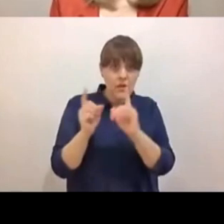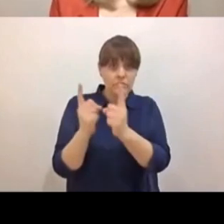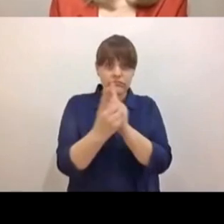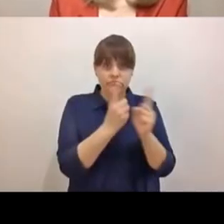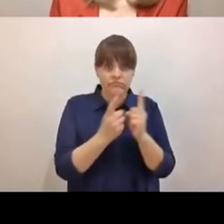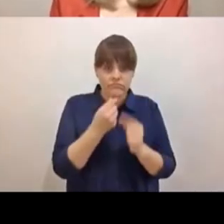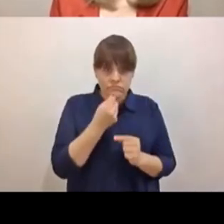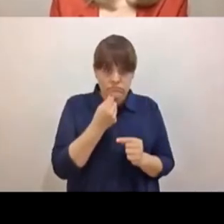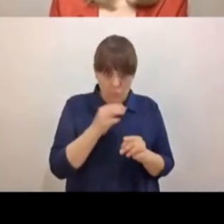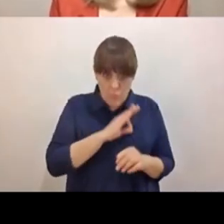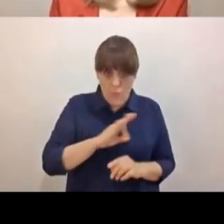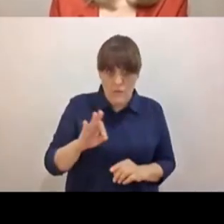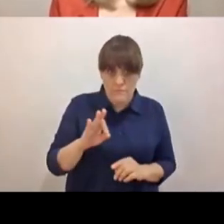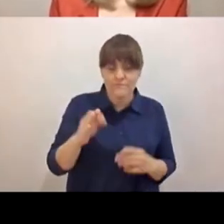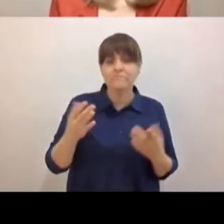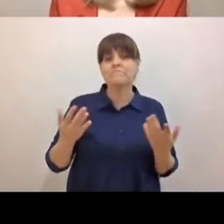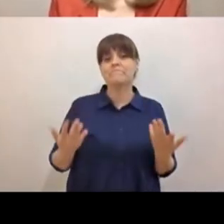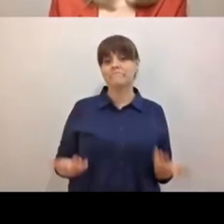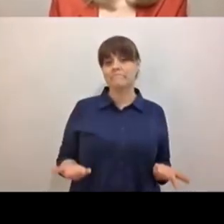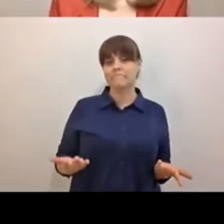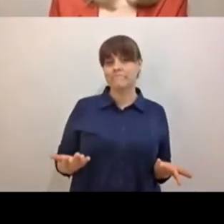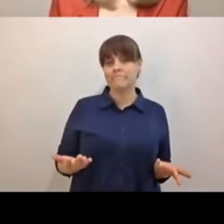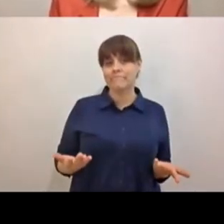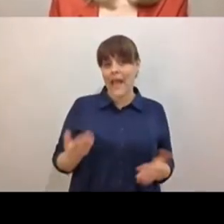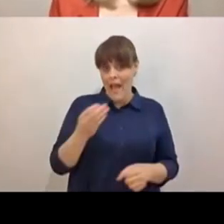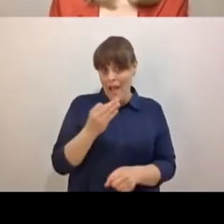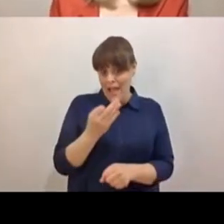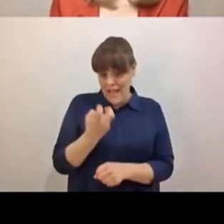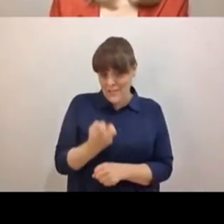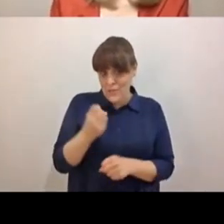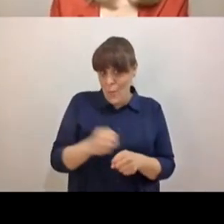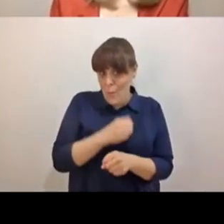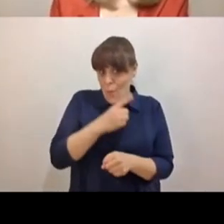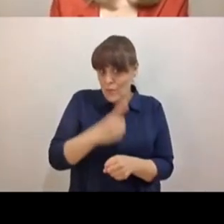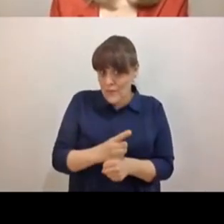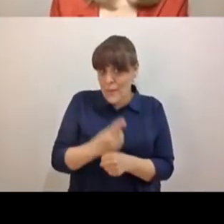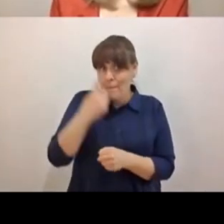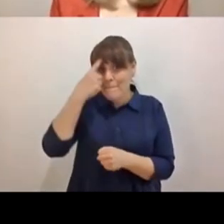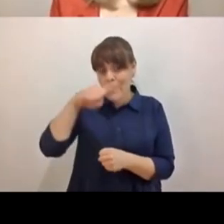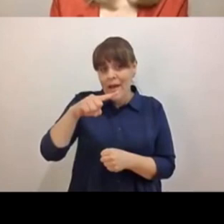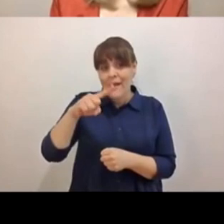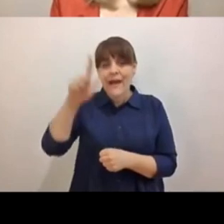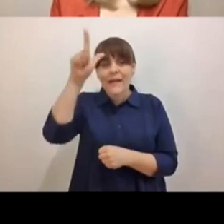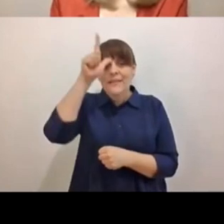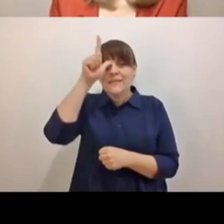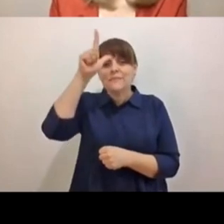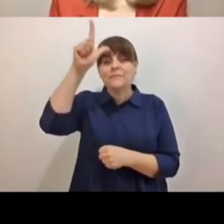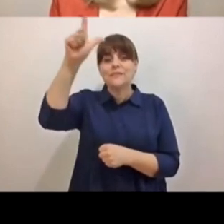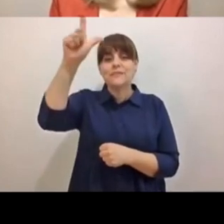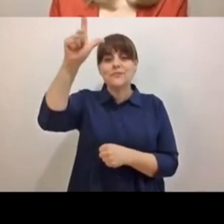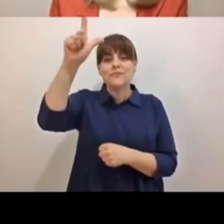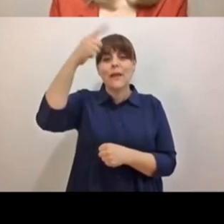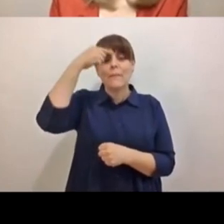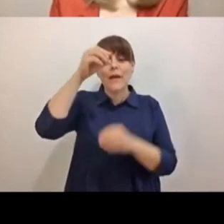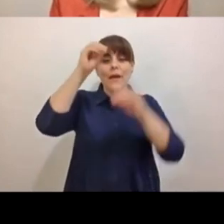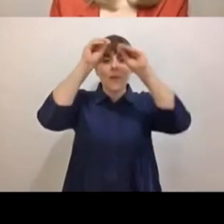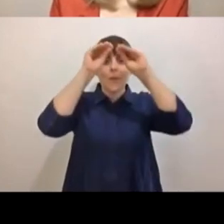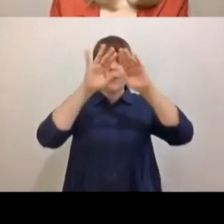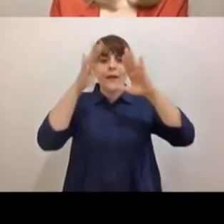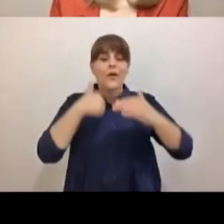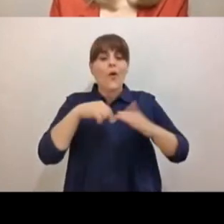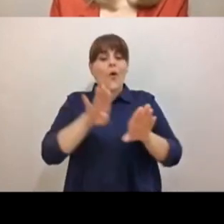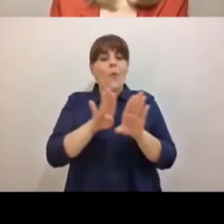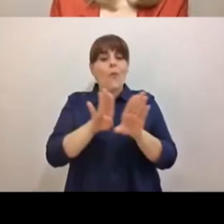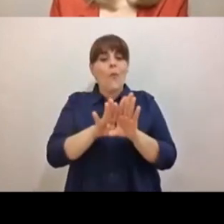Aquí entonces se abre la oportunidad para atraer la espiritualidad a la experiencia del duelo vivido con los